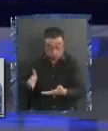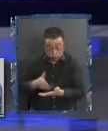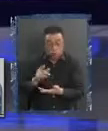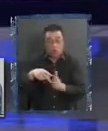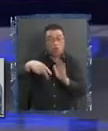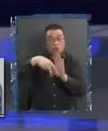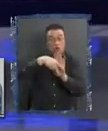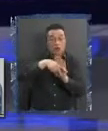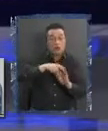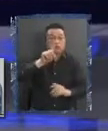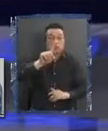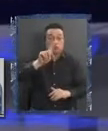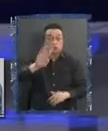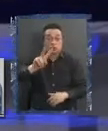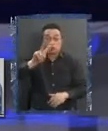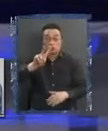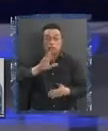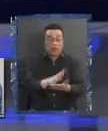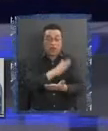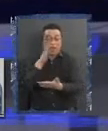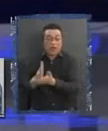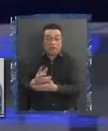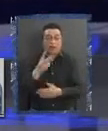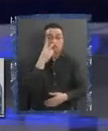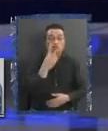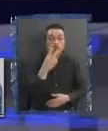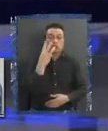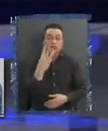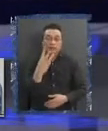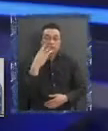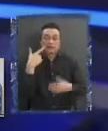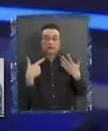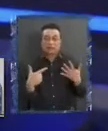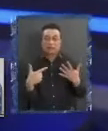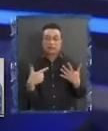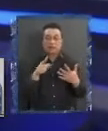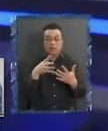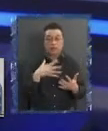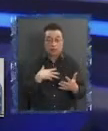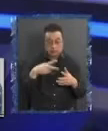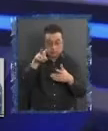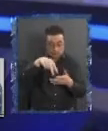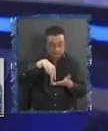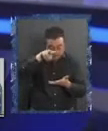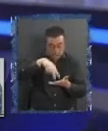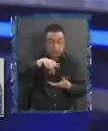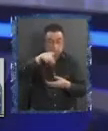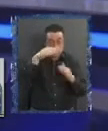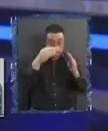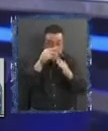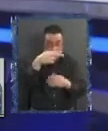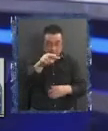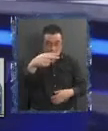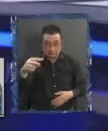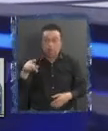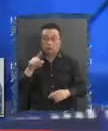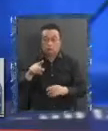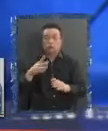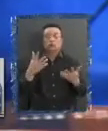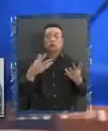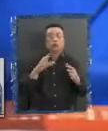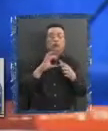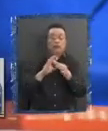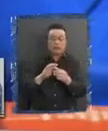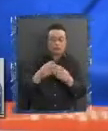142 Hasta la 237 Por si quieren ir siguiendo los textos Partamos Luis, muchas gracias por acompañarnos Buenas noches